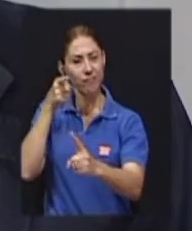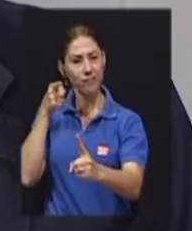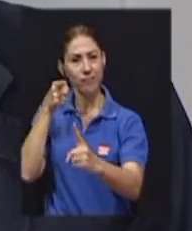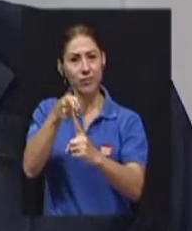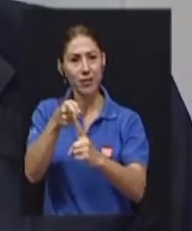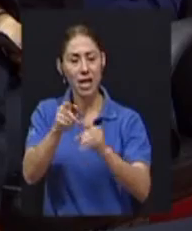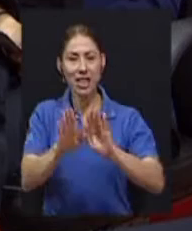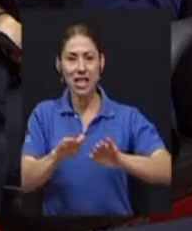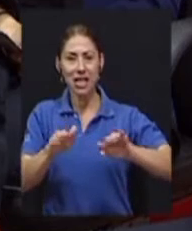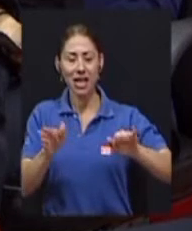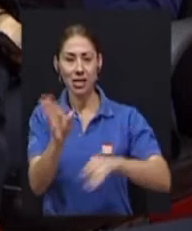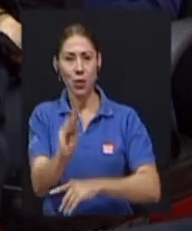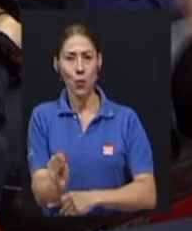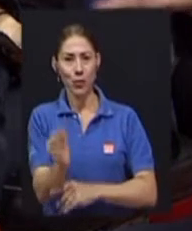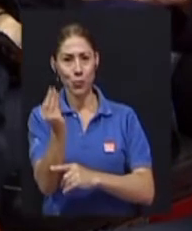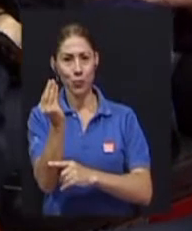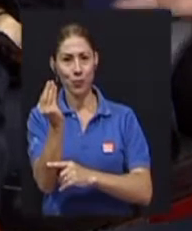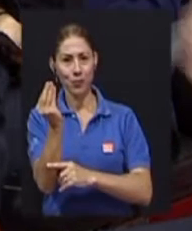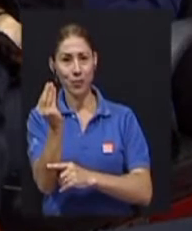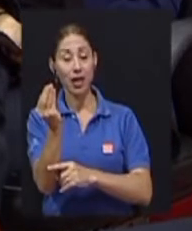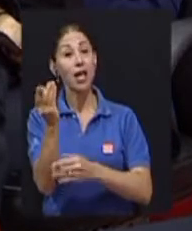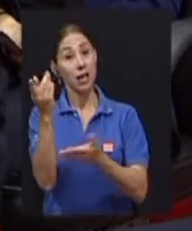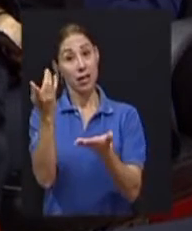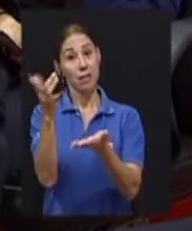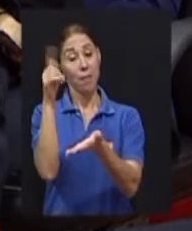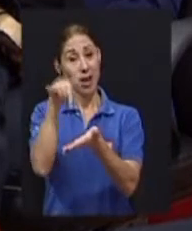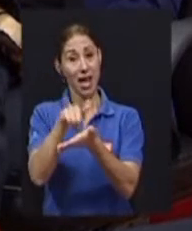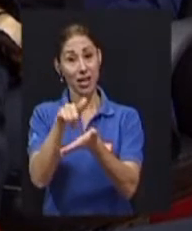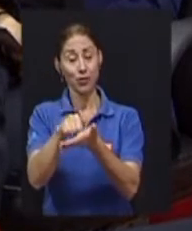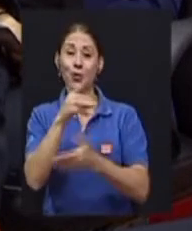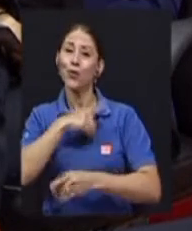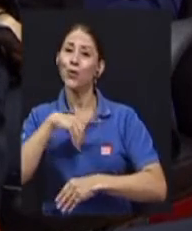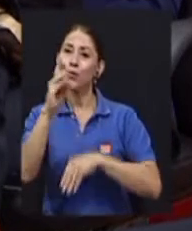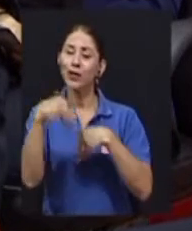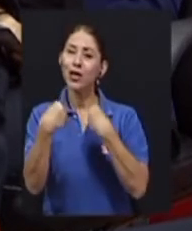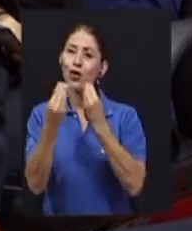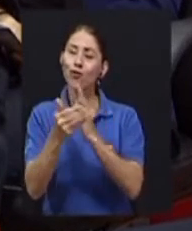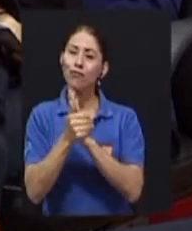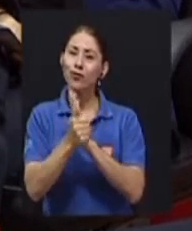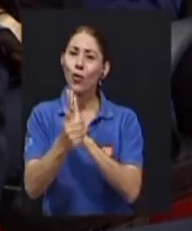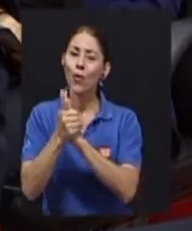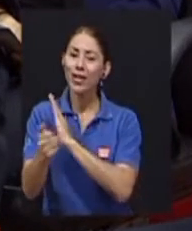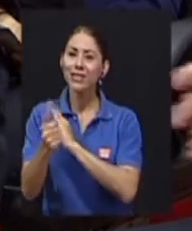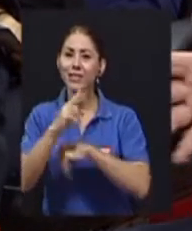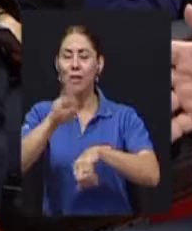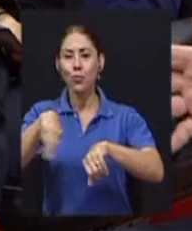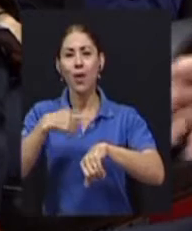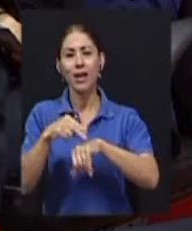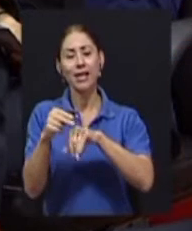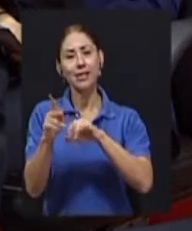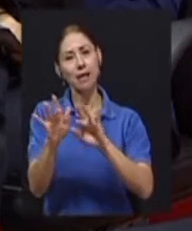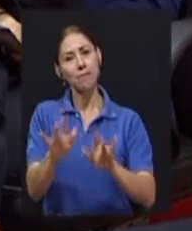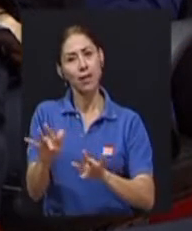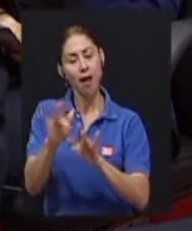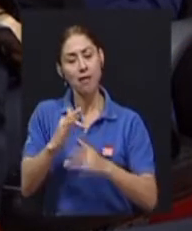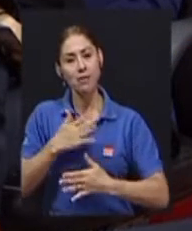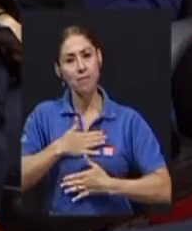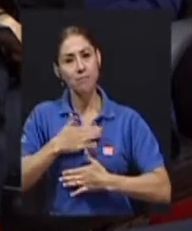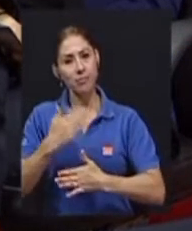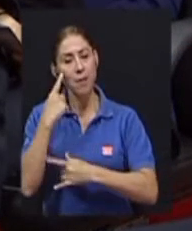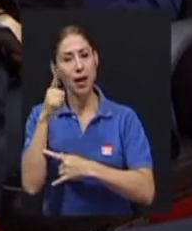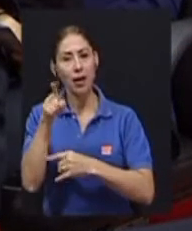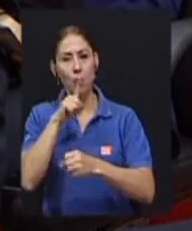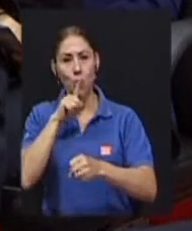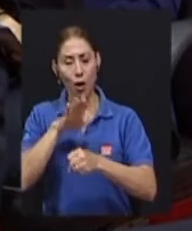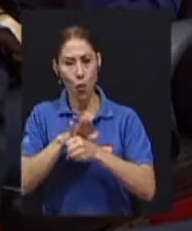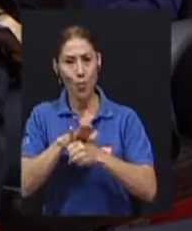y juventud. Y para eso lo dotó de dones de naturaleza y de gracia, para que pudiera cumplir esta